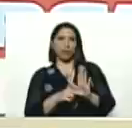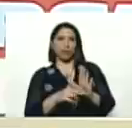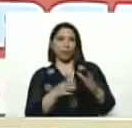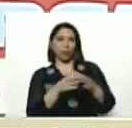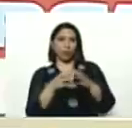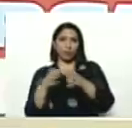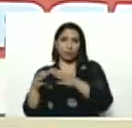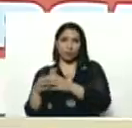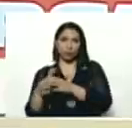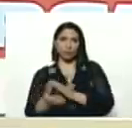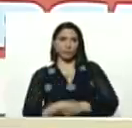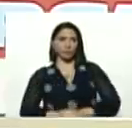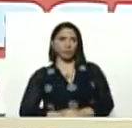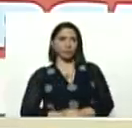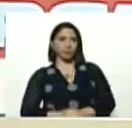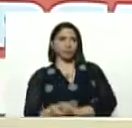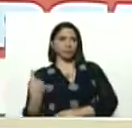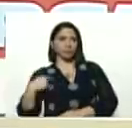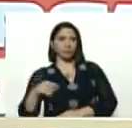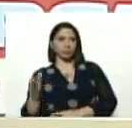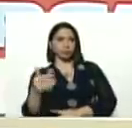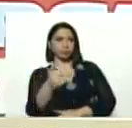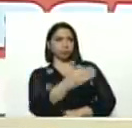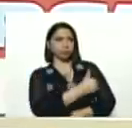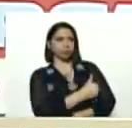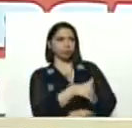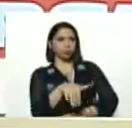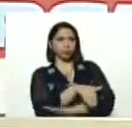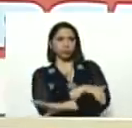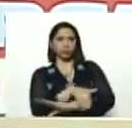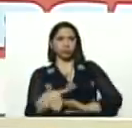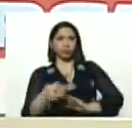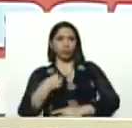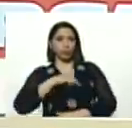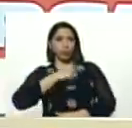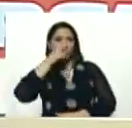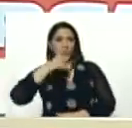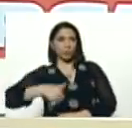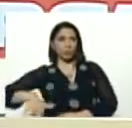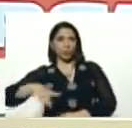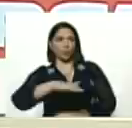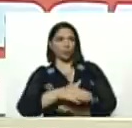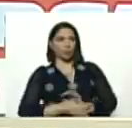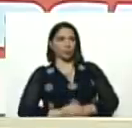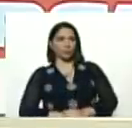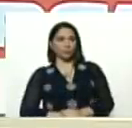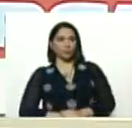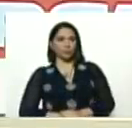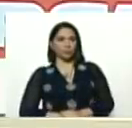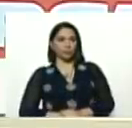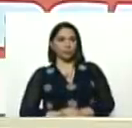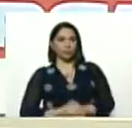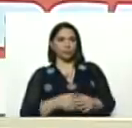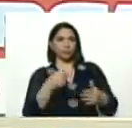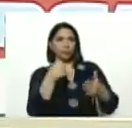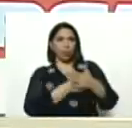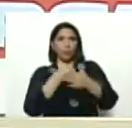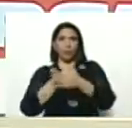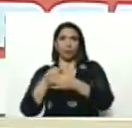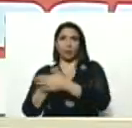organización, tuvo que recogerse, no así, en las calles, no, nuestro pueblo, ha estado, combatiendo el COVID,